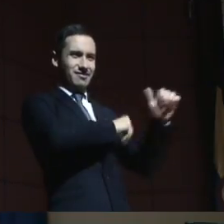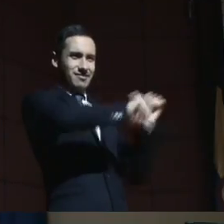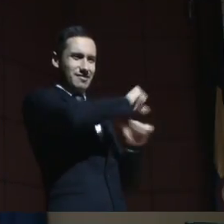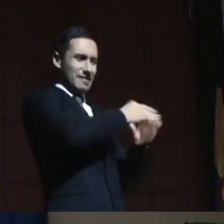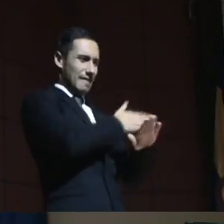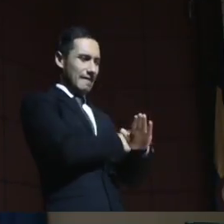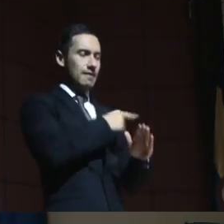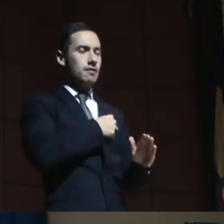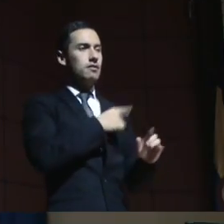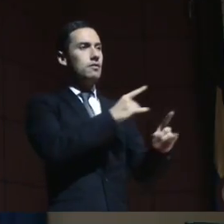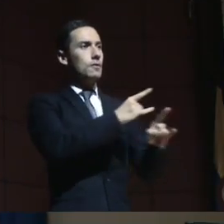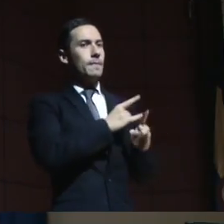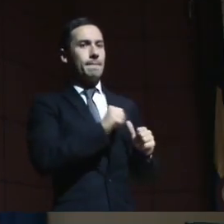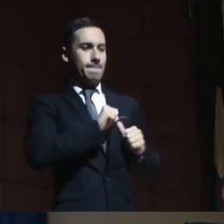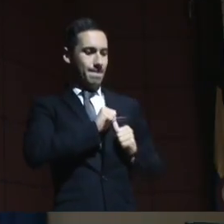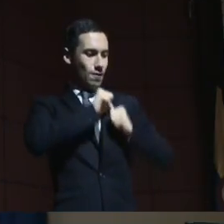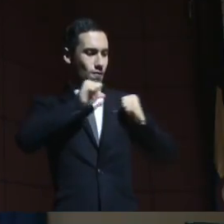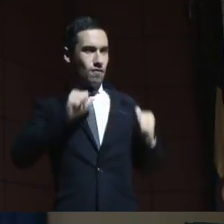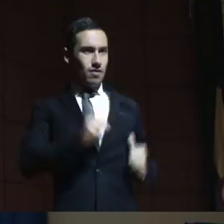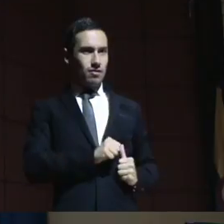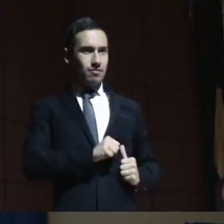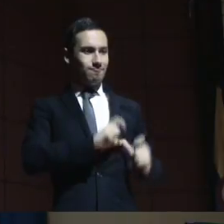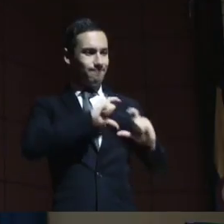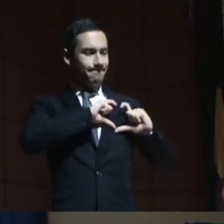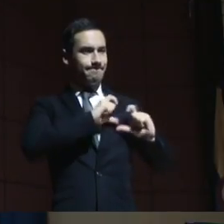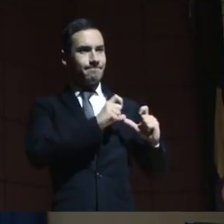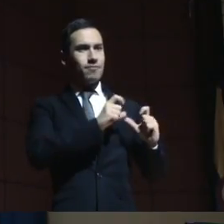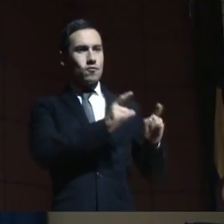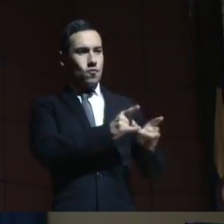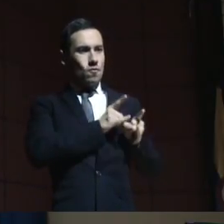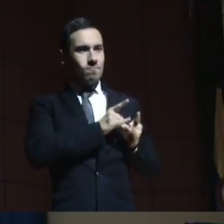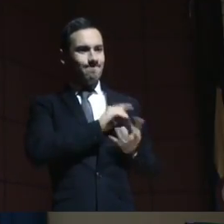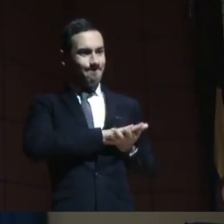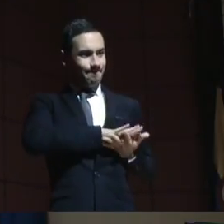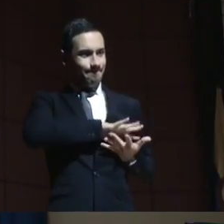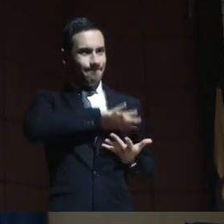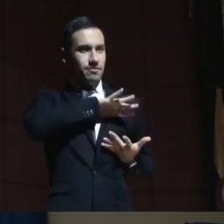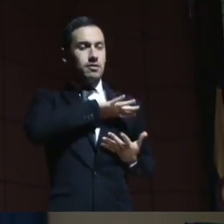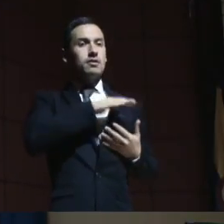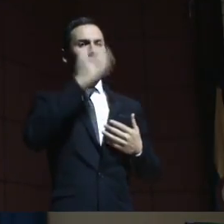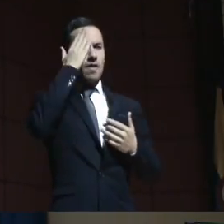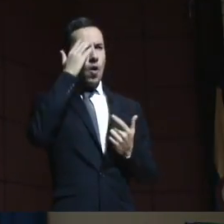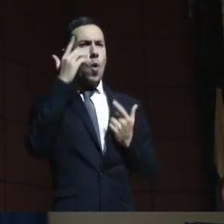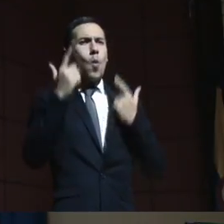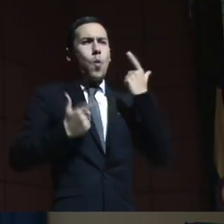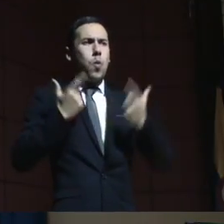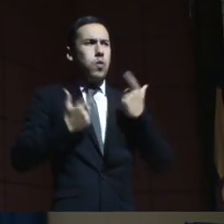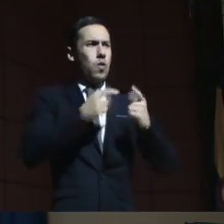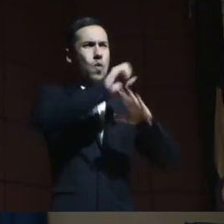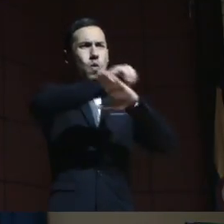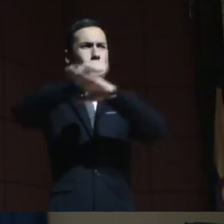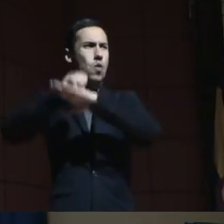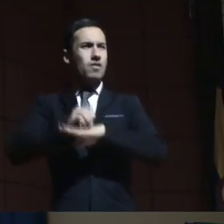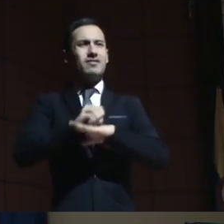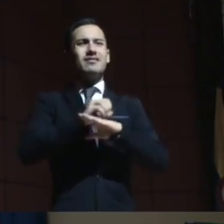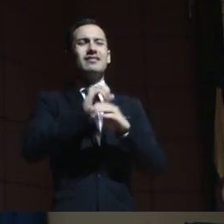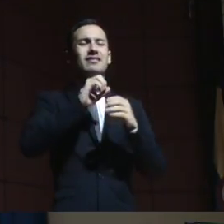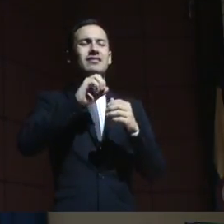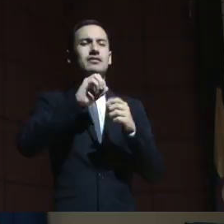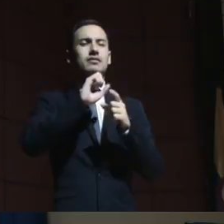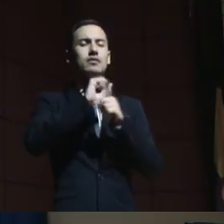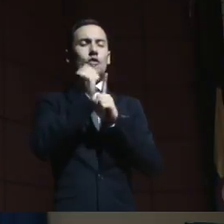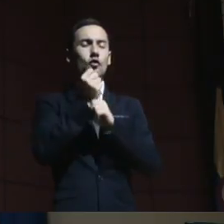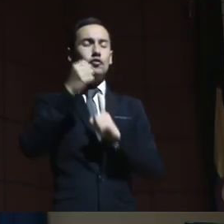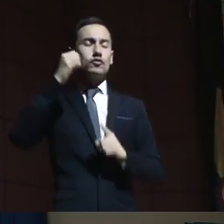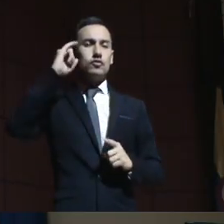llena nuestros corazones y de muchas de las que hemos estado en esta lucha, organizaciones de personas con discapacidad psicosocial